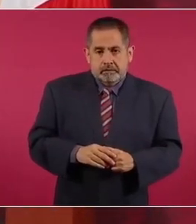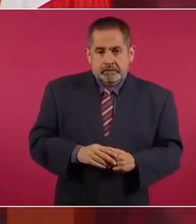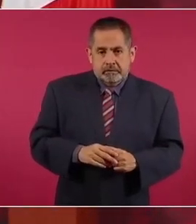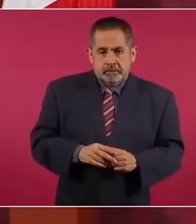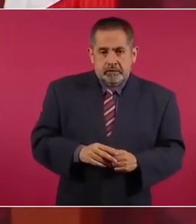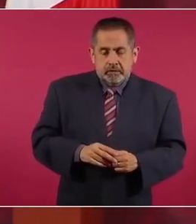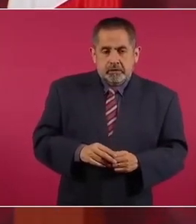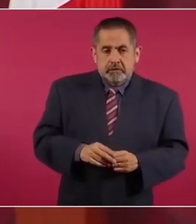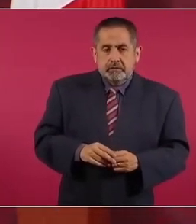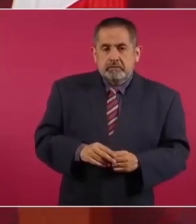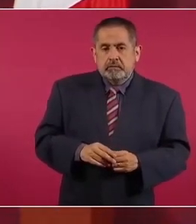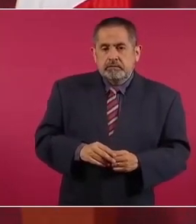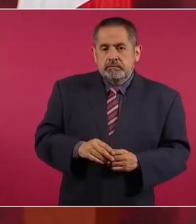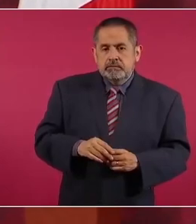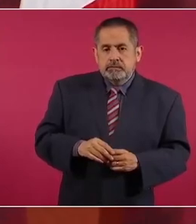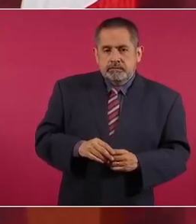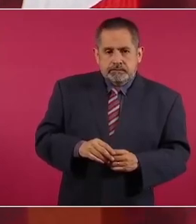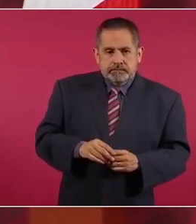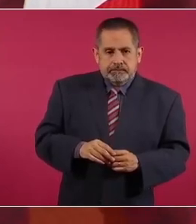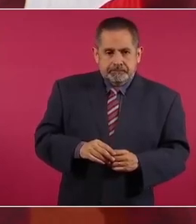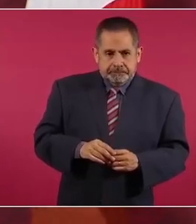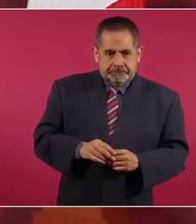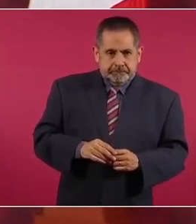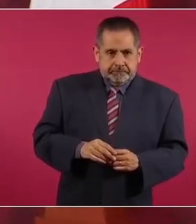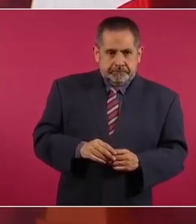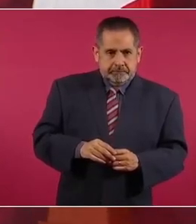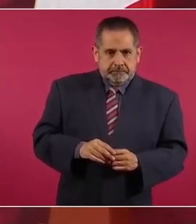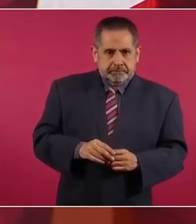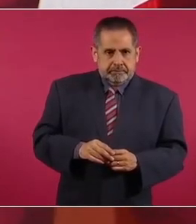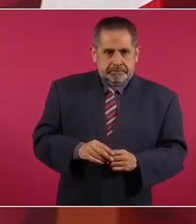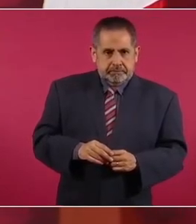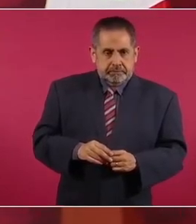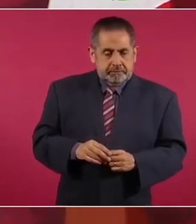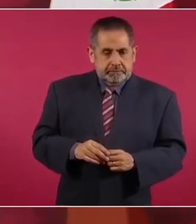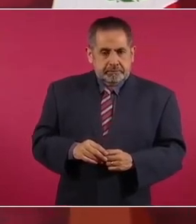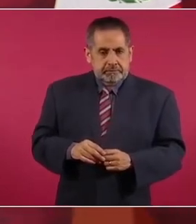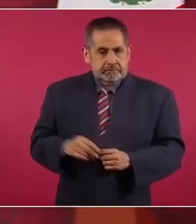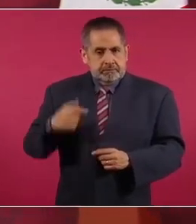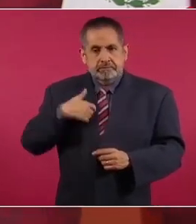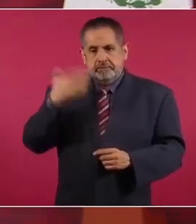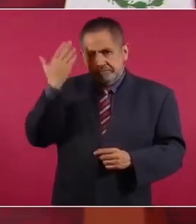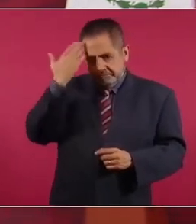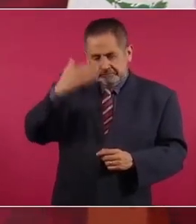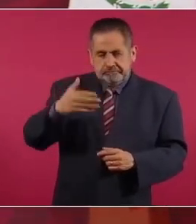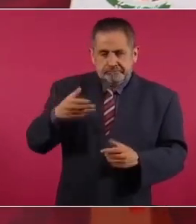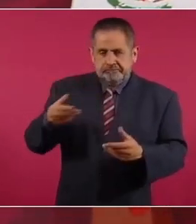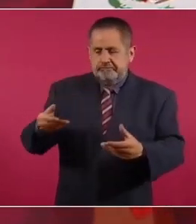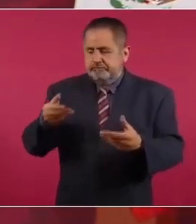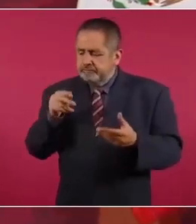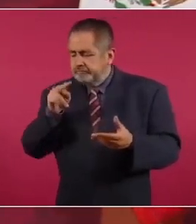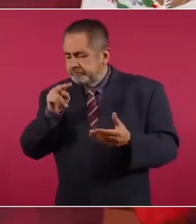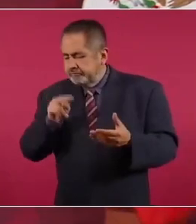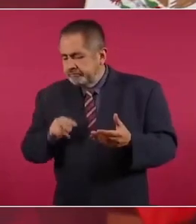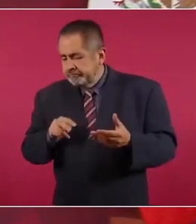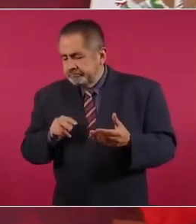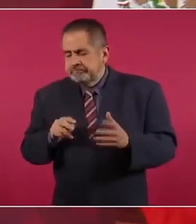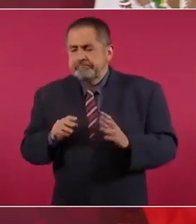como sabía de que era un asunto